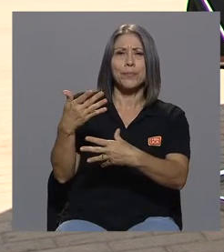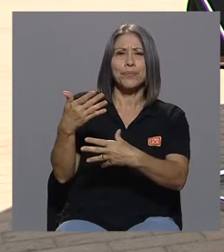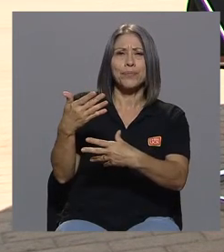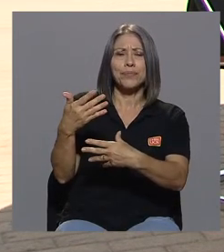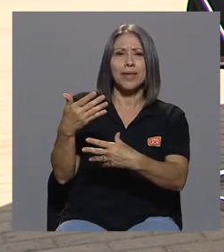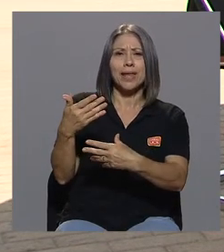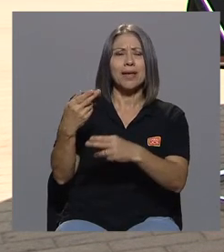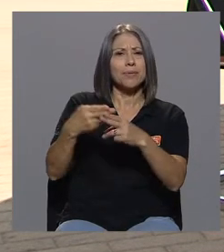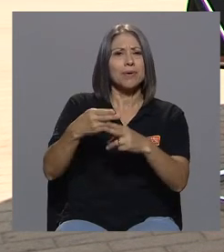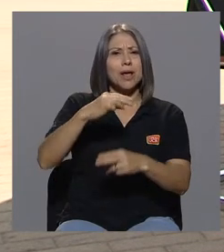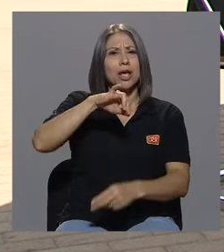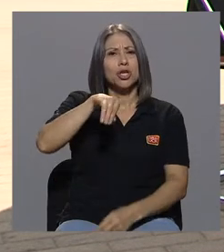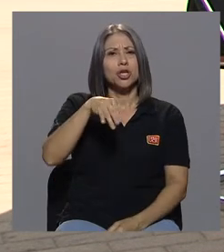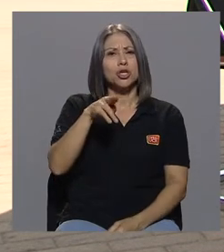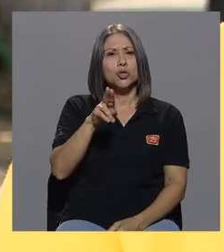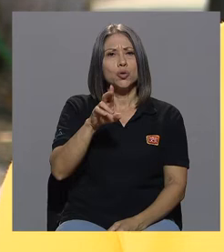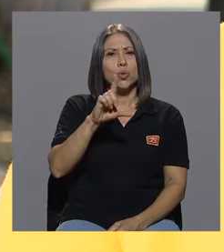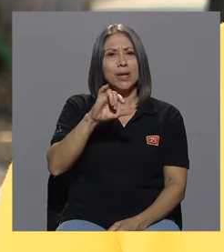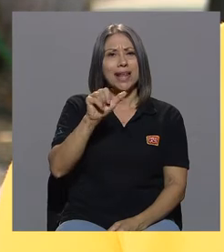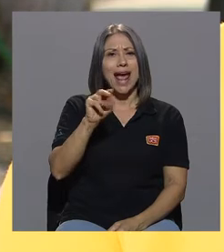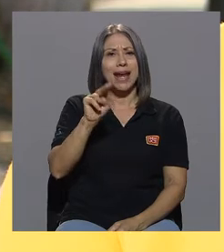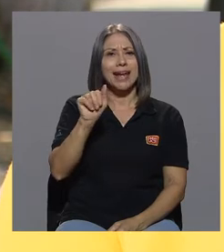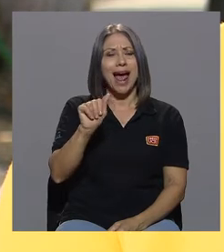Juliana Juliana Sánchez